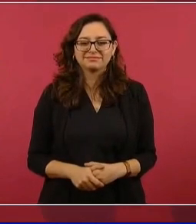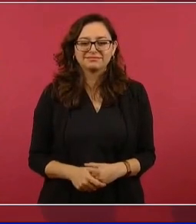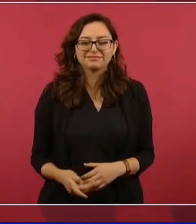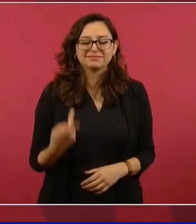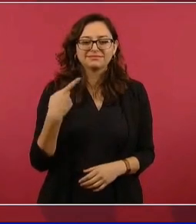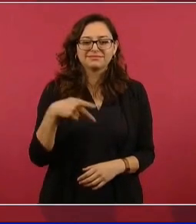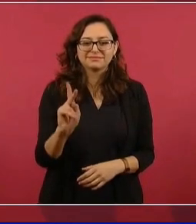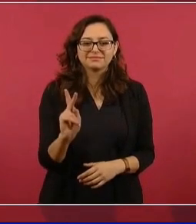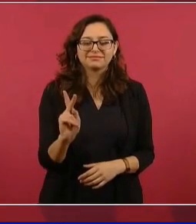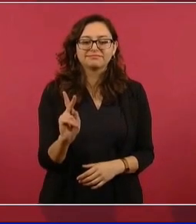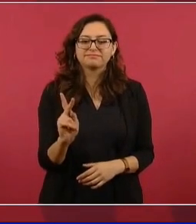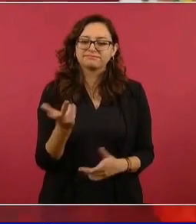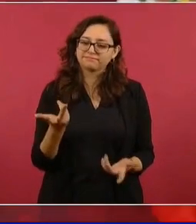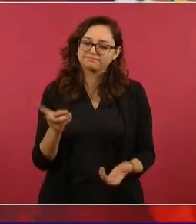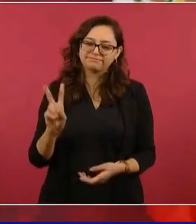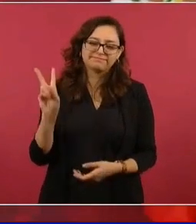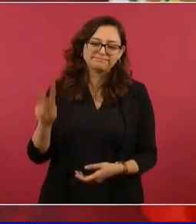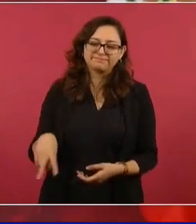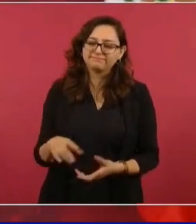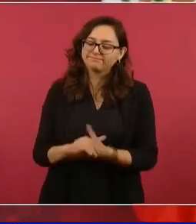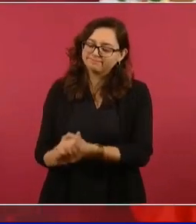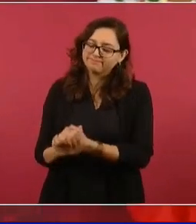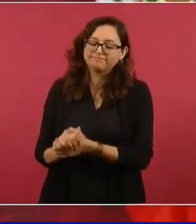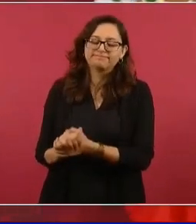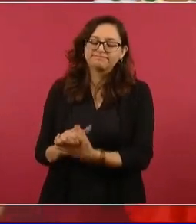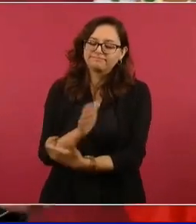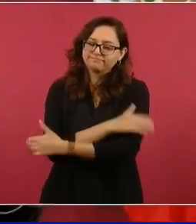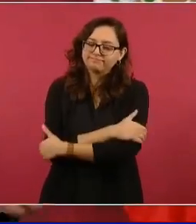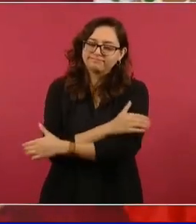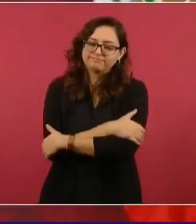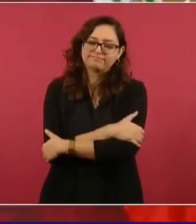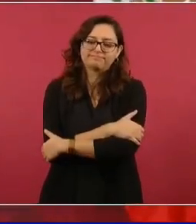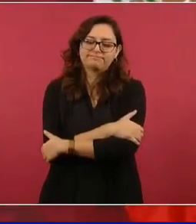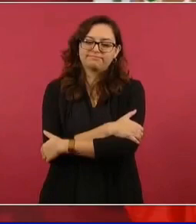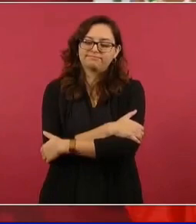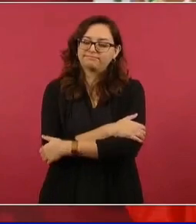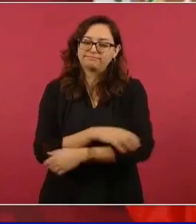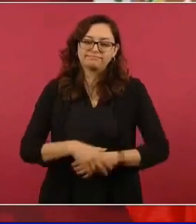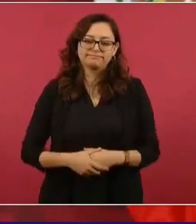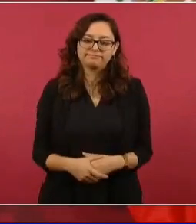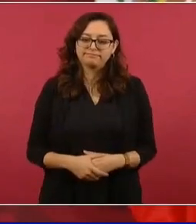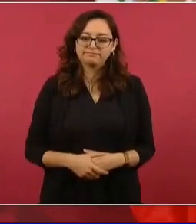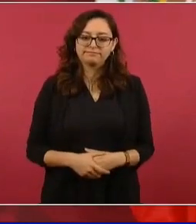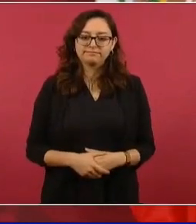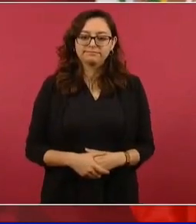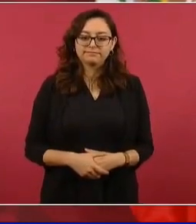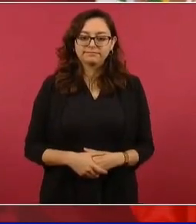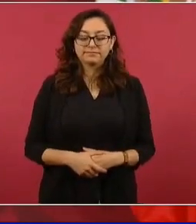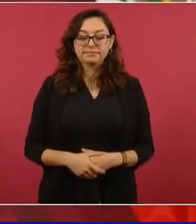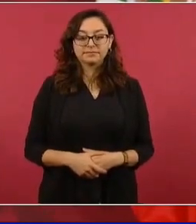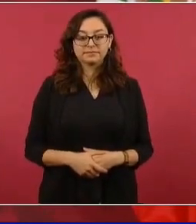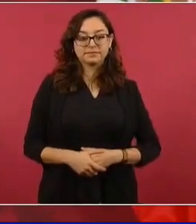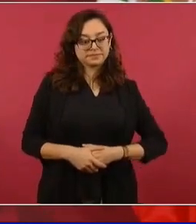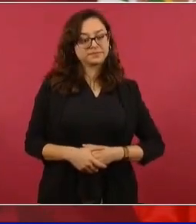Pero un saludo a don Eric, y están